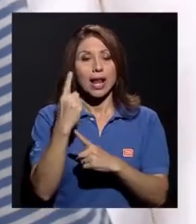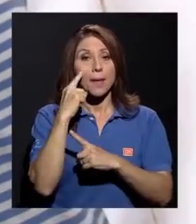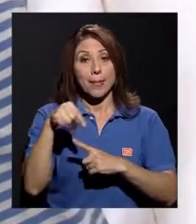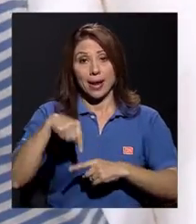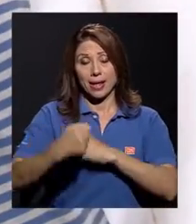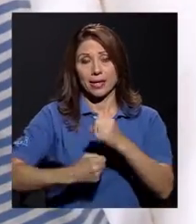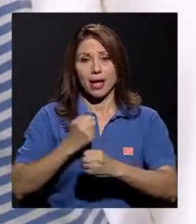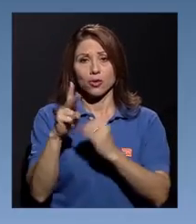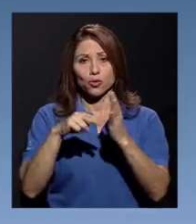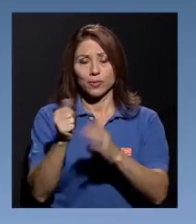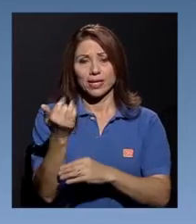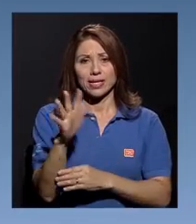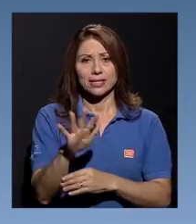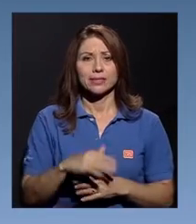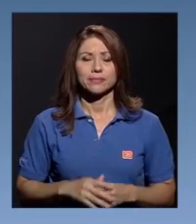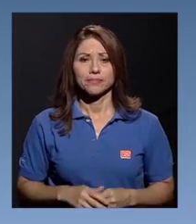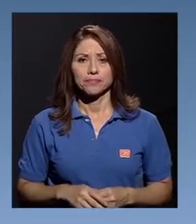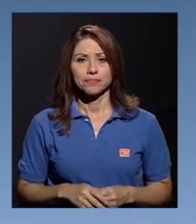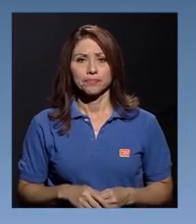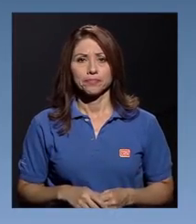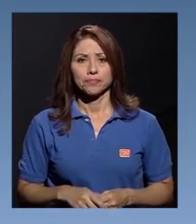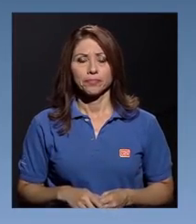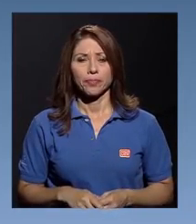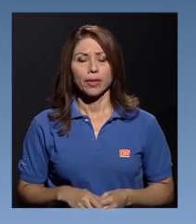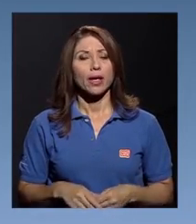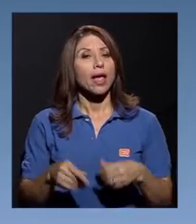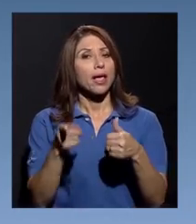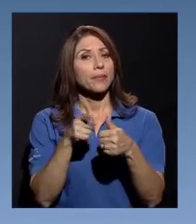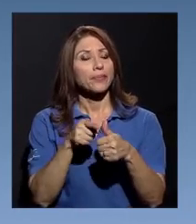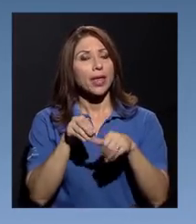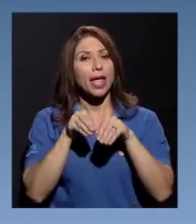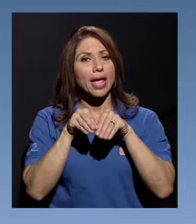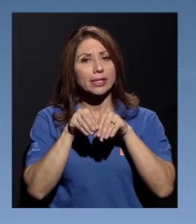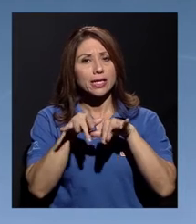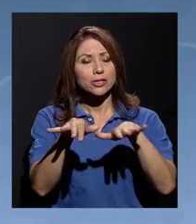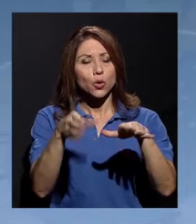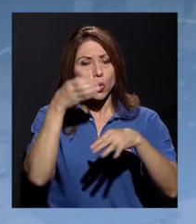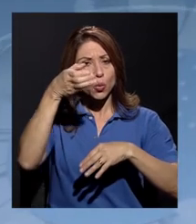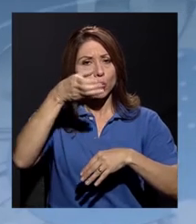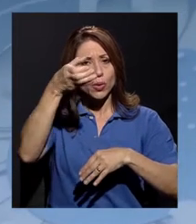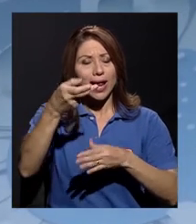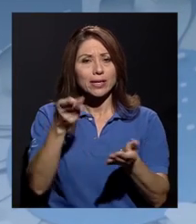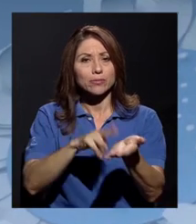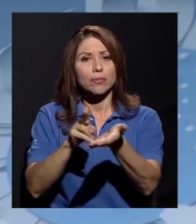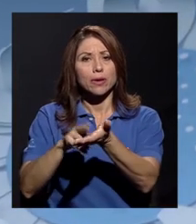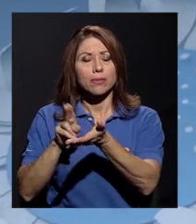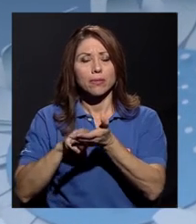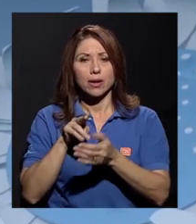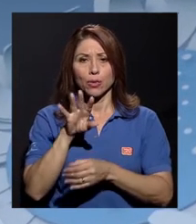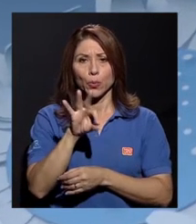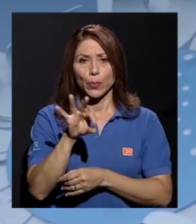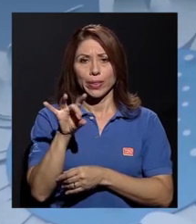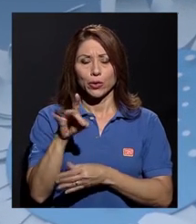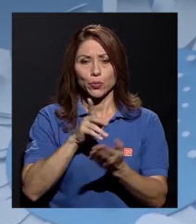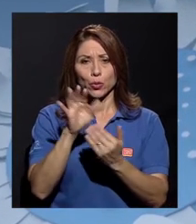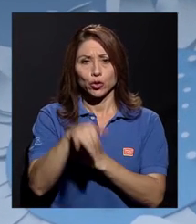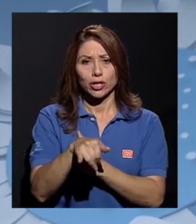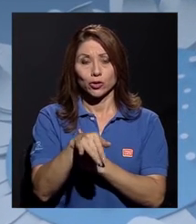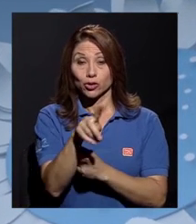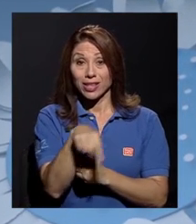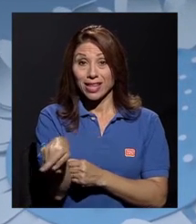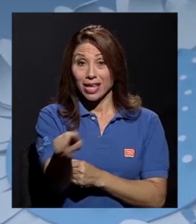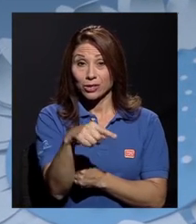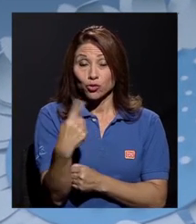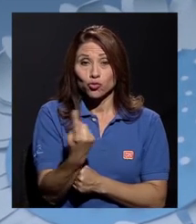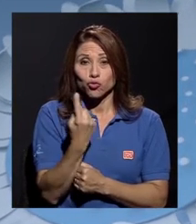en cada sección. En la modalidad de extensión cultural están inscritos 98 proyectos, de los cuales